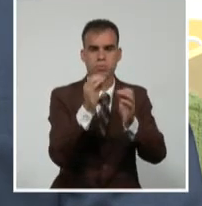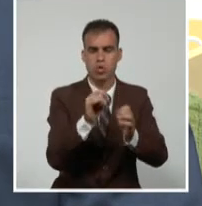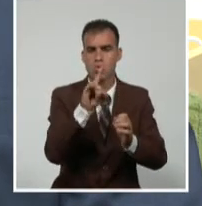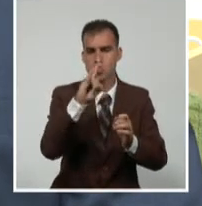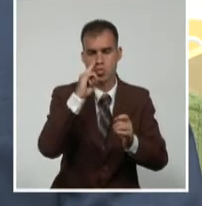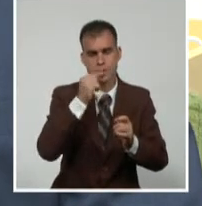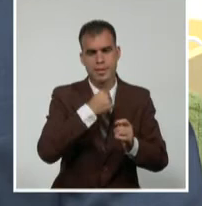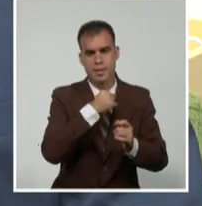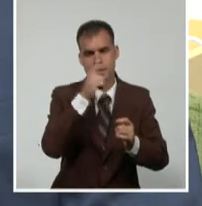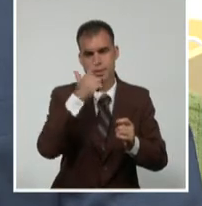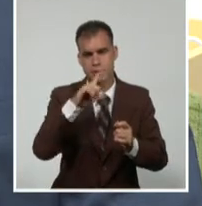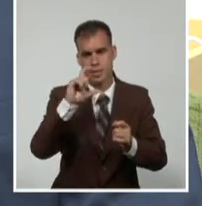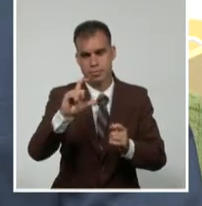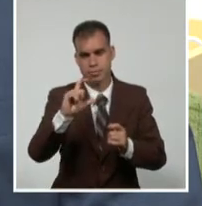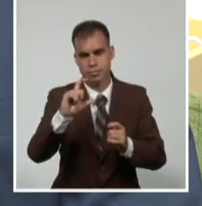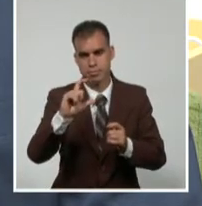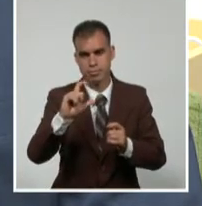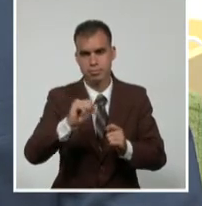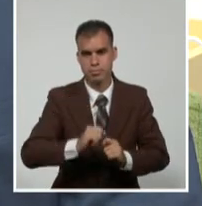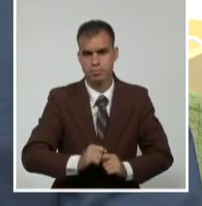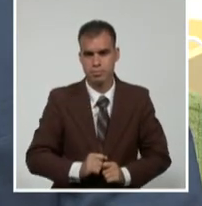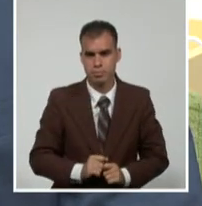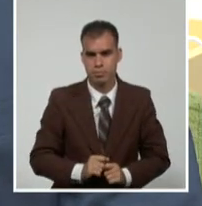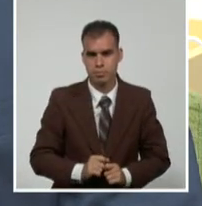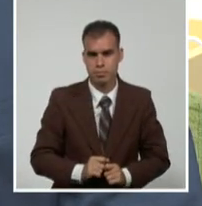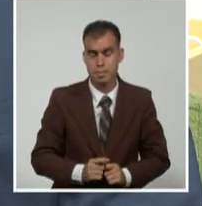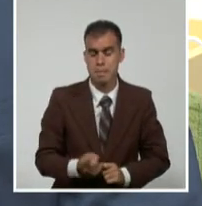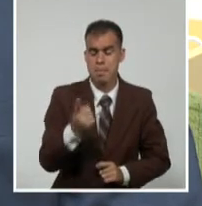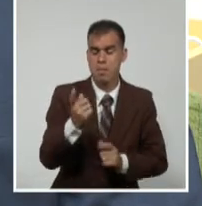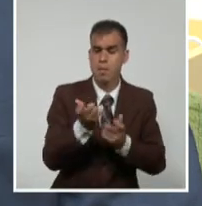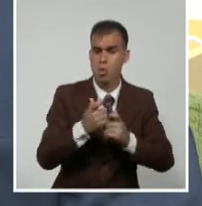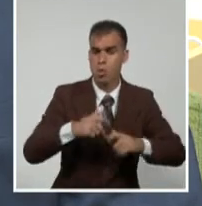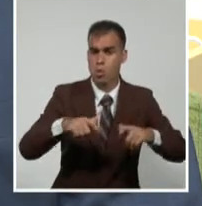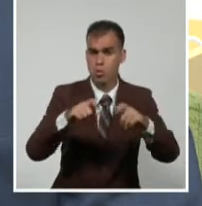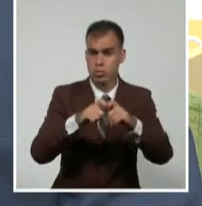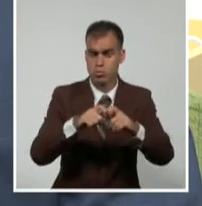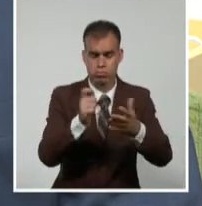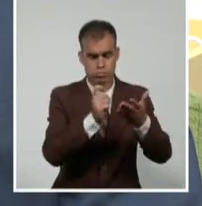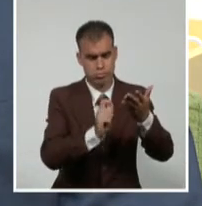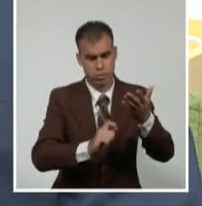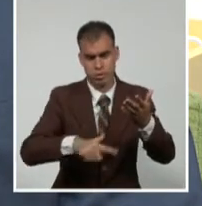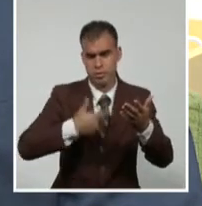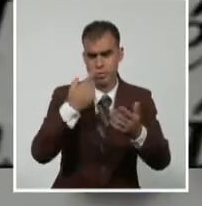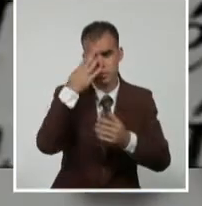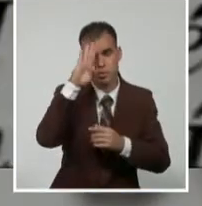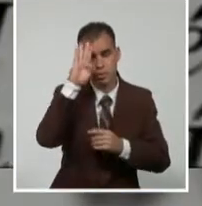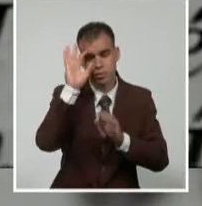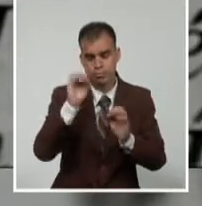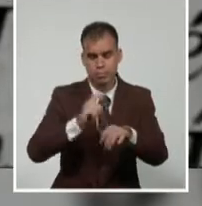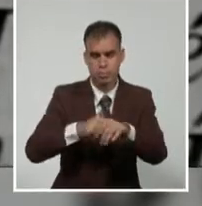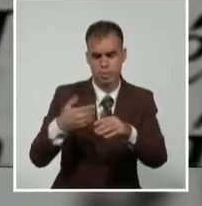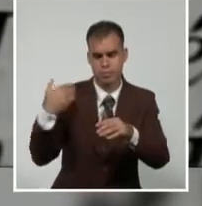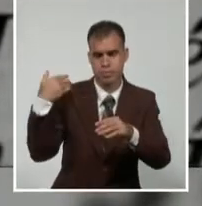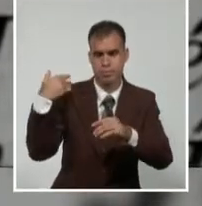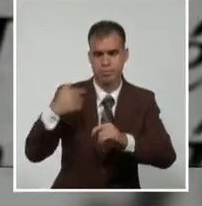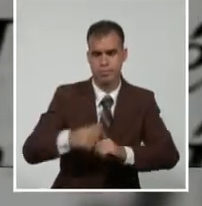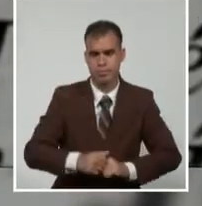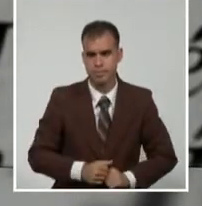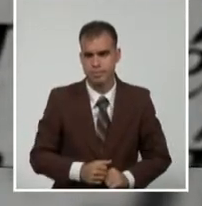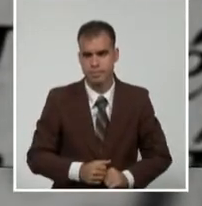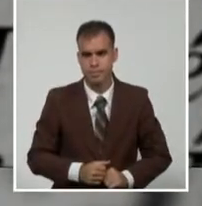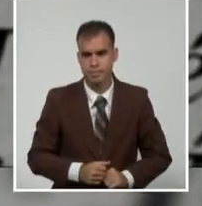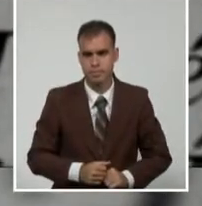como colofón del primer congreso de escritores, artistas cubanos que se realiza en ese momento. Aquel congreso de agosto de